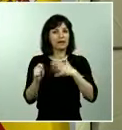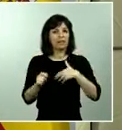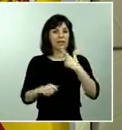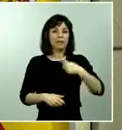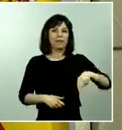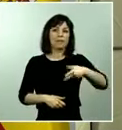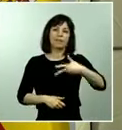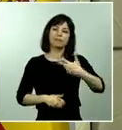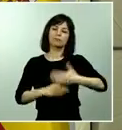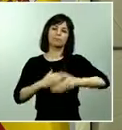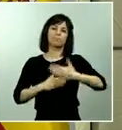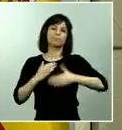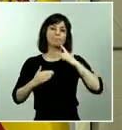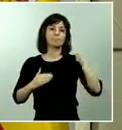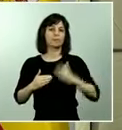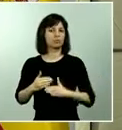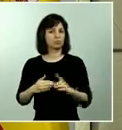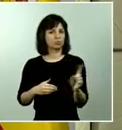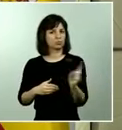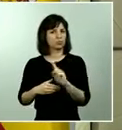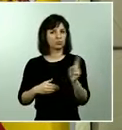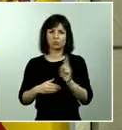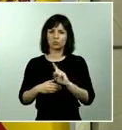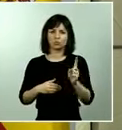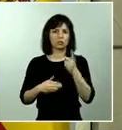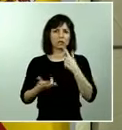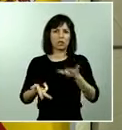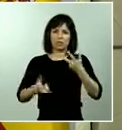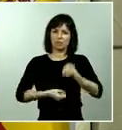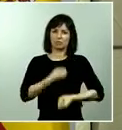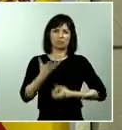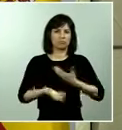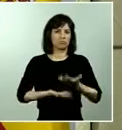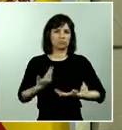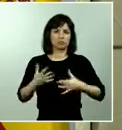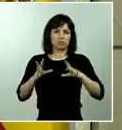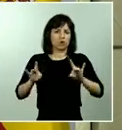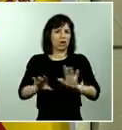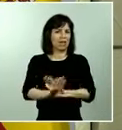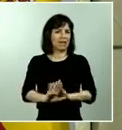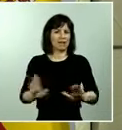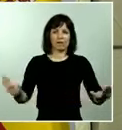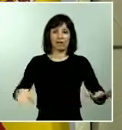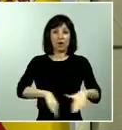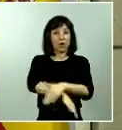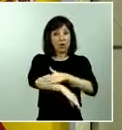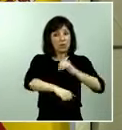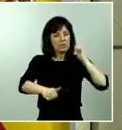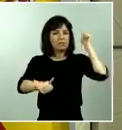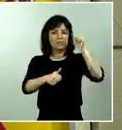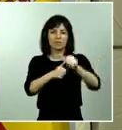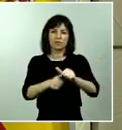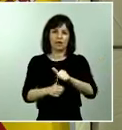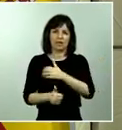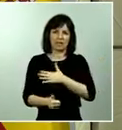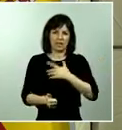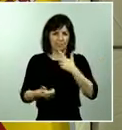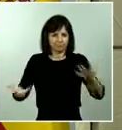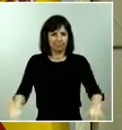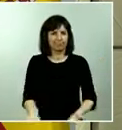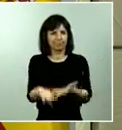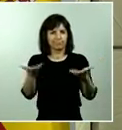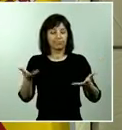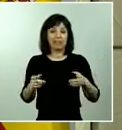intocables como es el de la libertad de expresión la libertad de expresión es algo que el gobierno siempre ha querido favorecer las críticas son muy